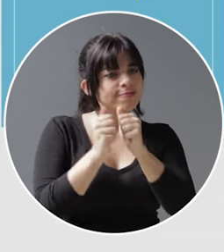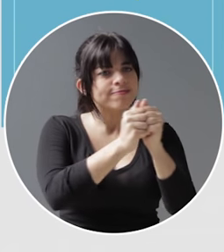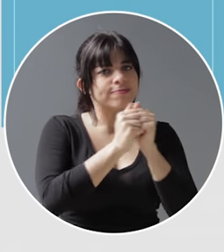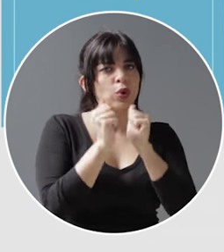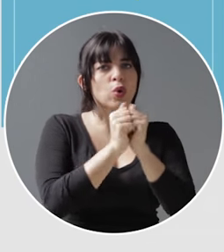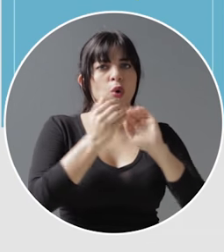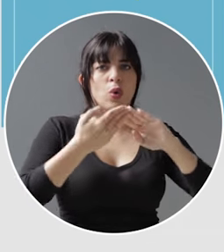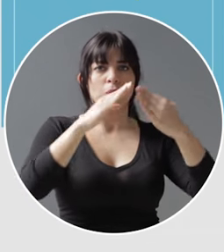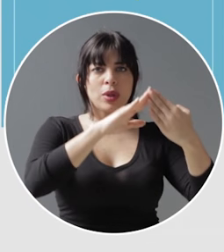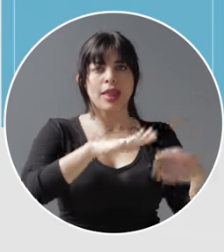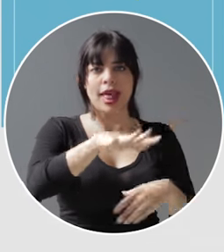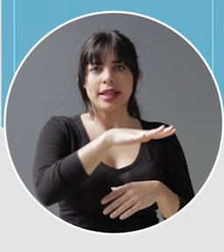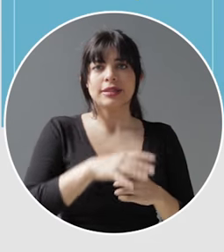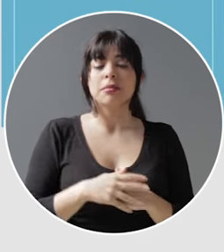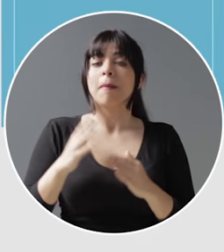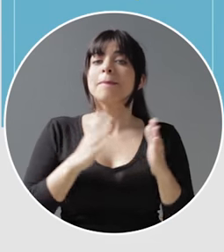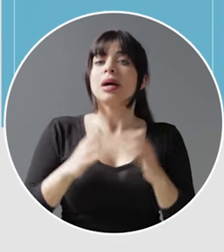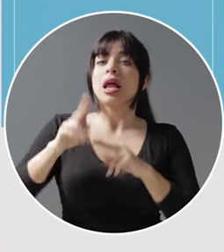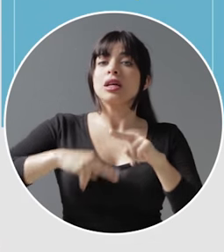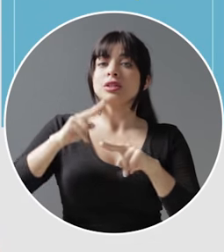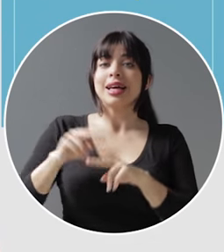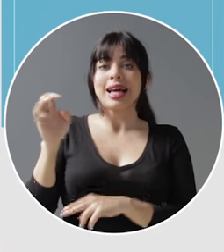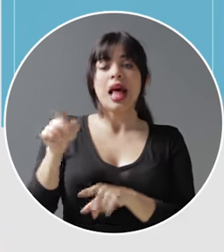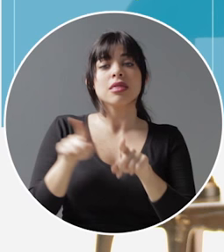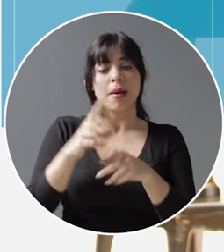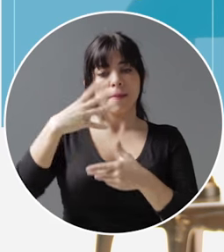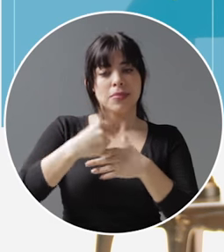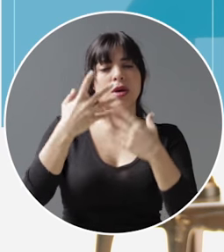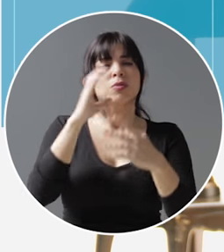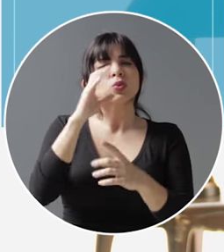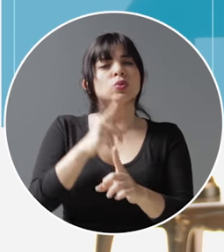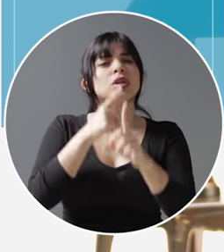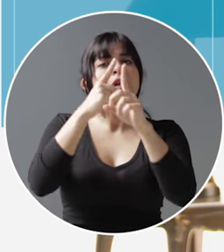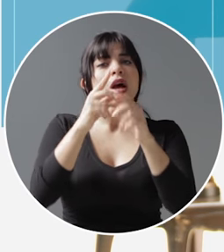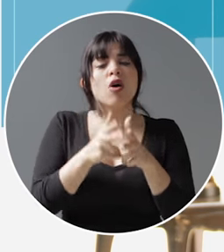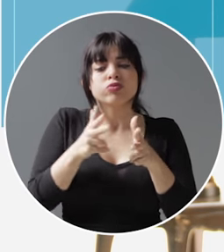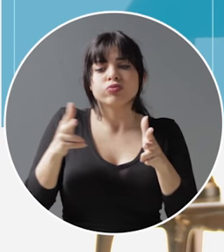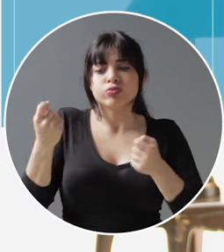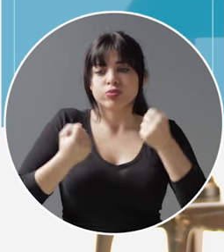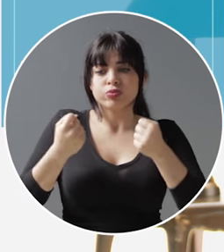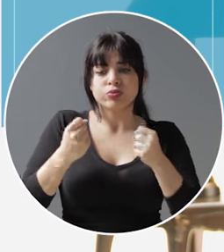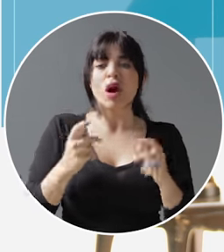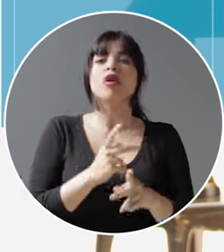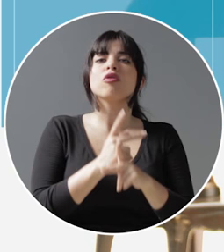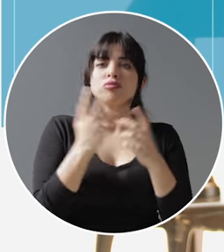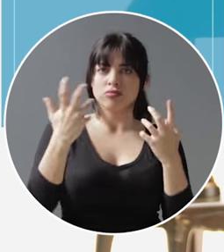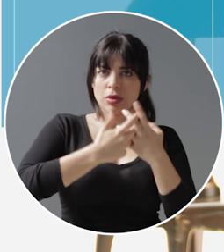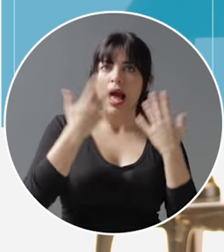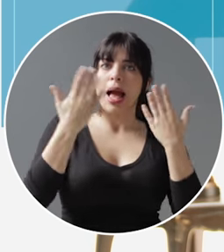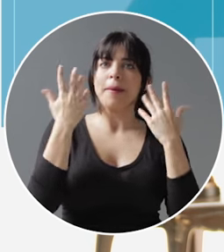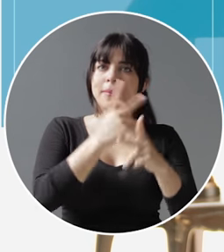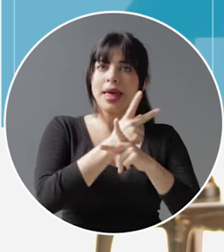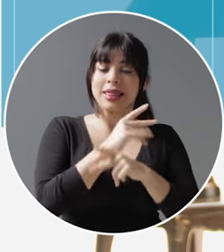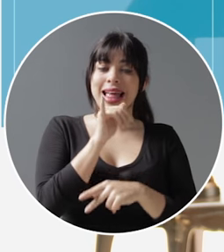conjunto con las comunidades. El Plan Nacional de Energía también tiene como aspiración una flota vehicular amigable con el ambiente,